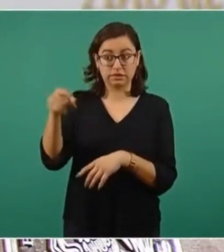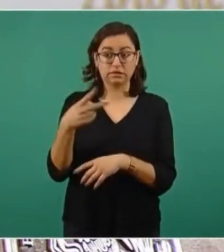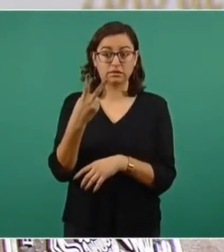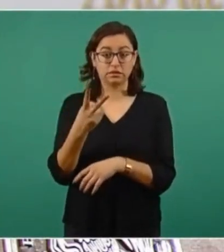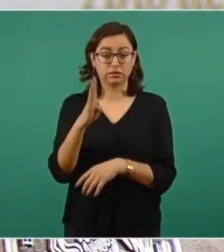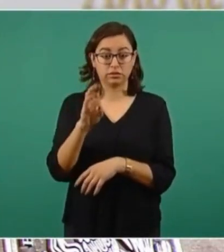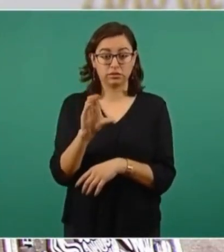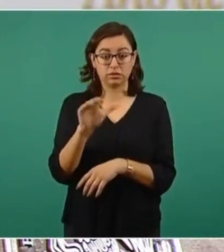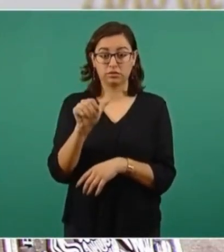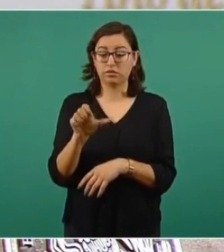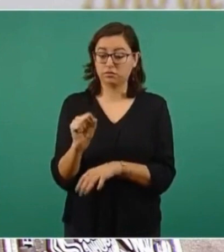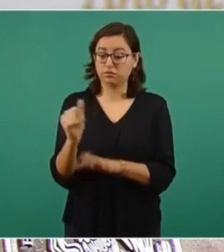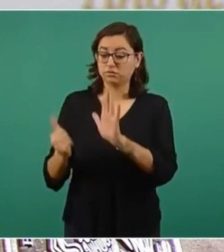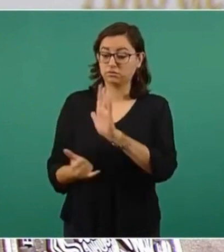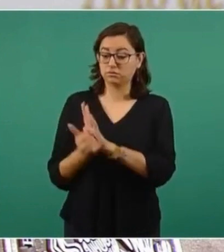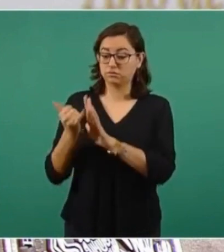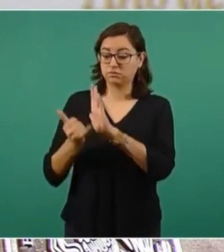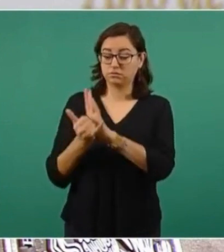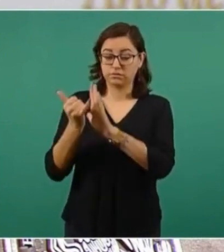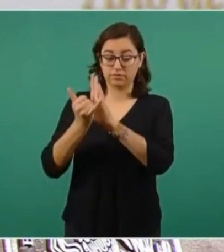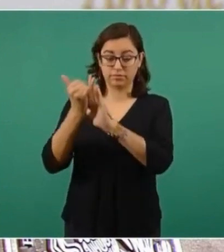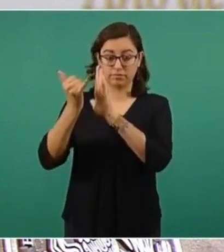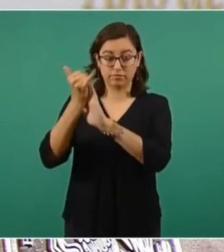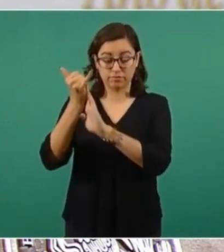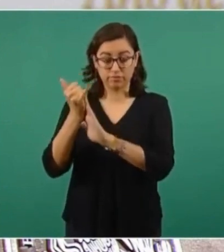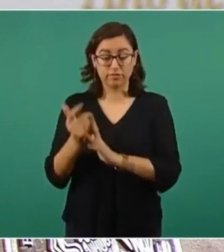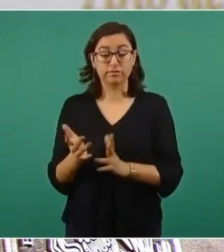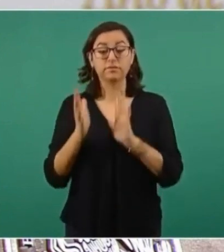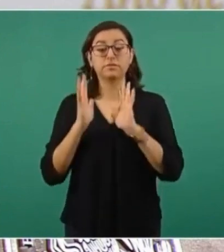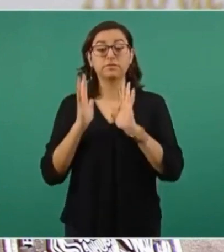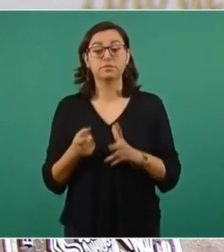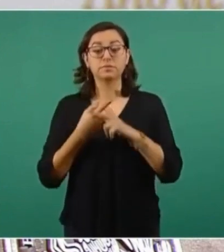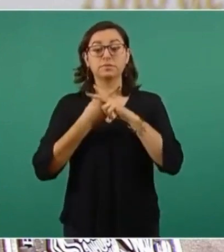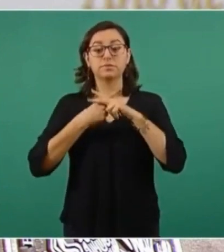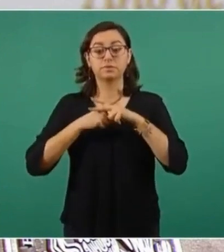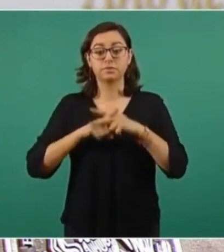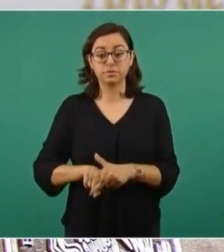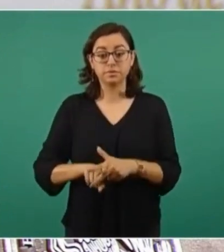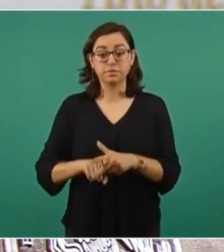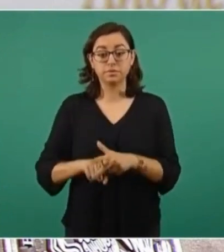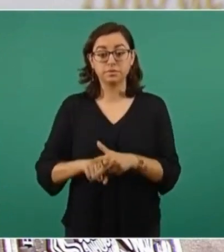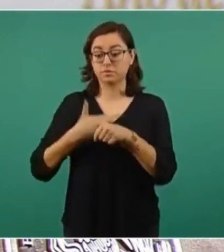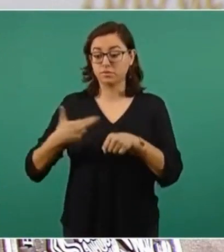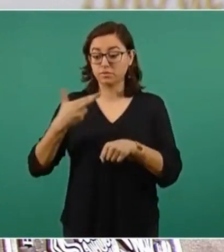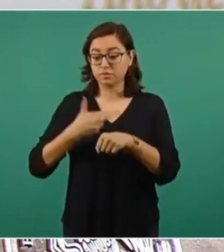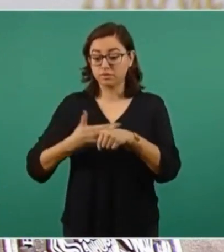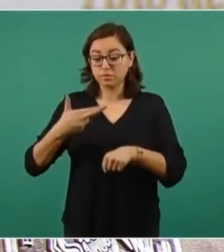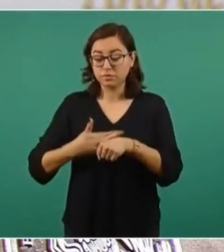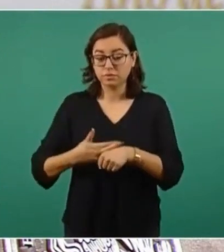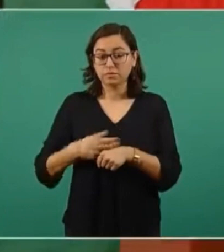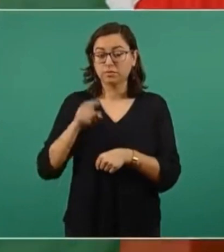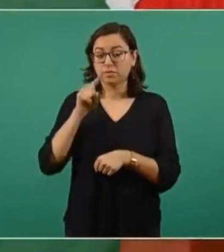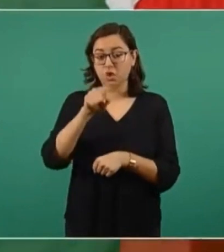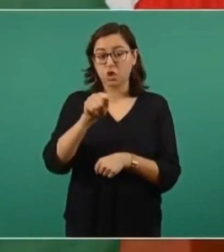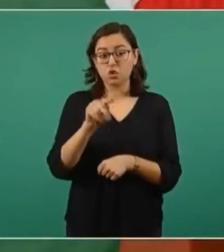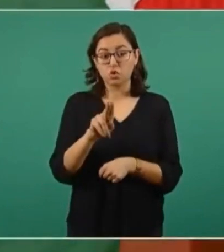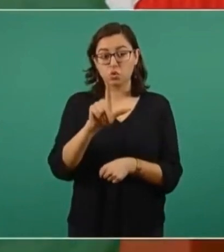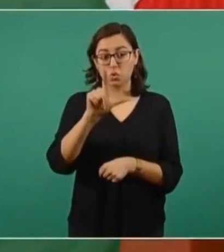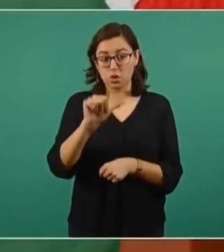de Dos Bocas, se reiniciará la reconfiguración de la refinería de Tula